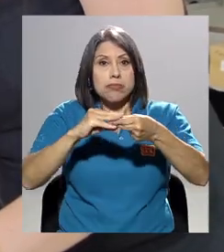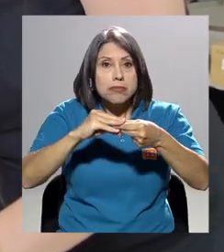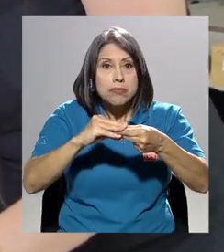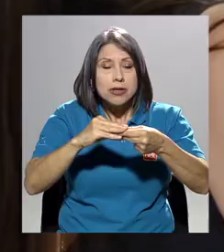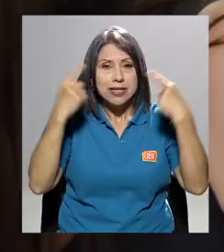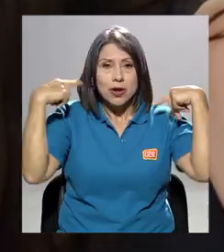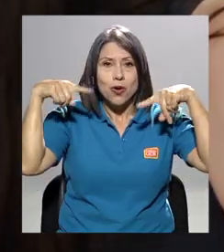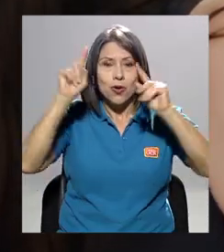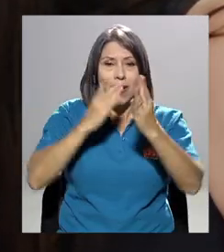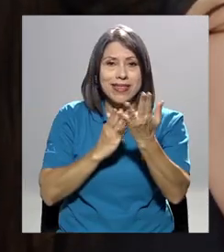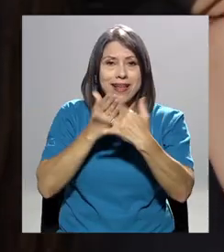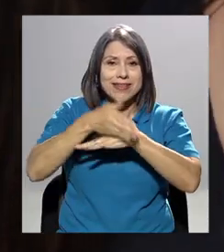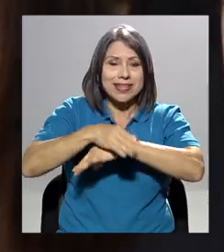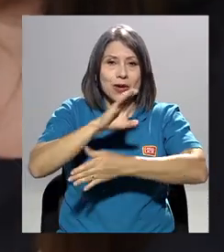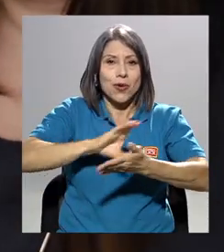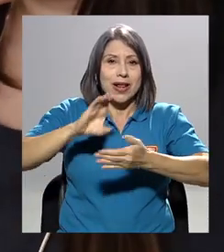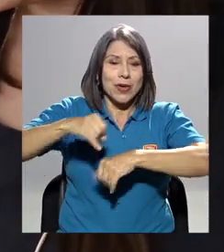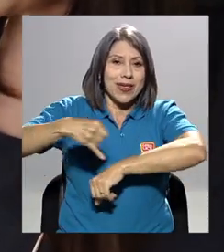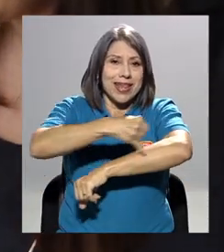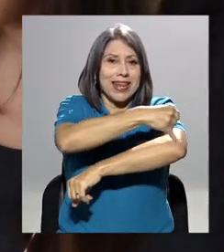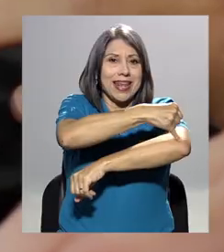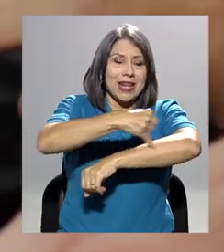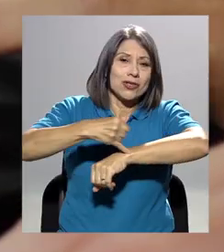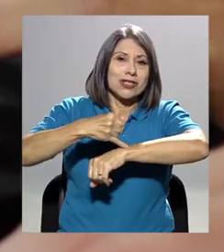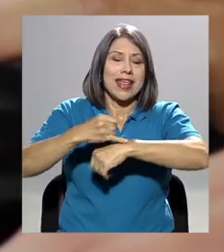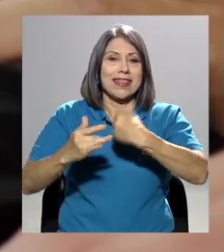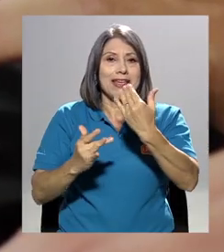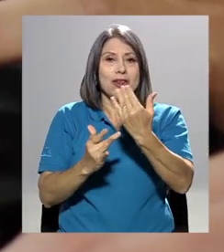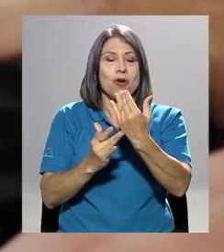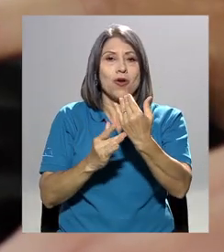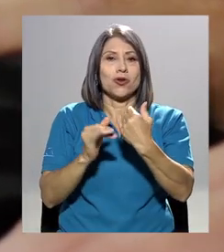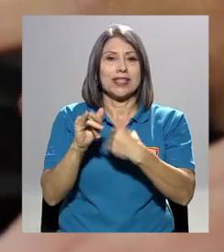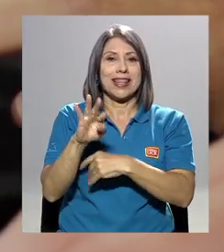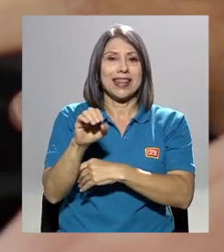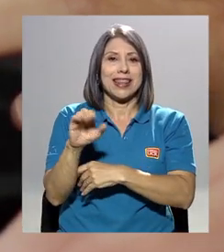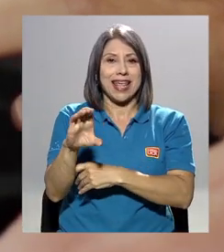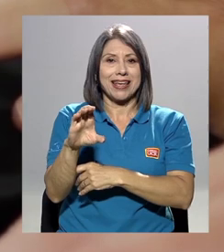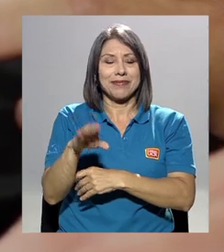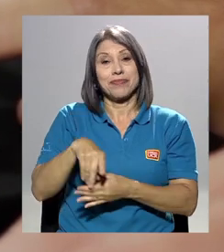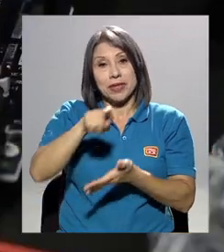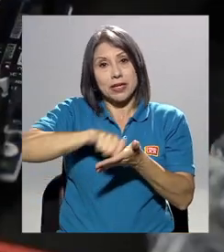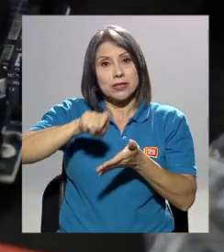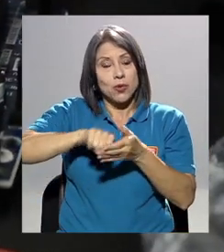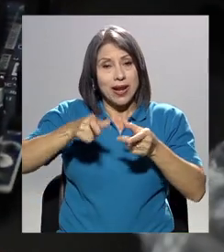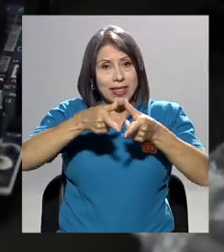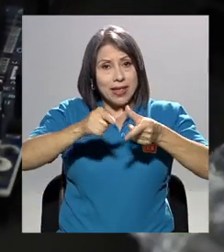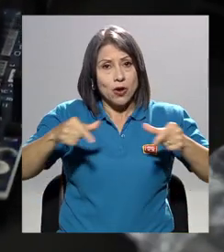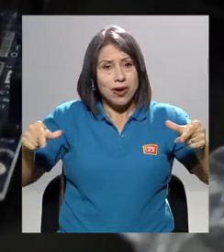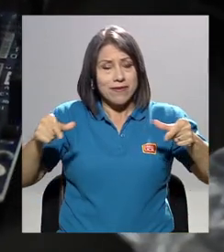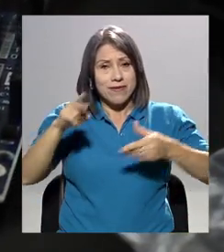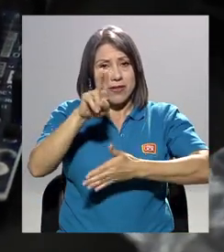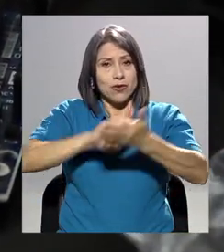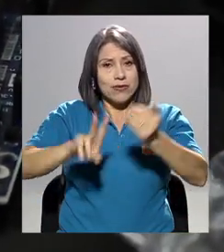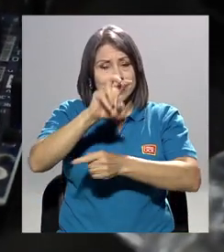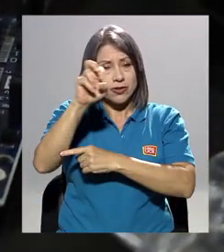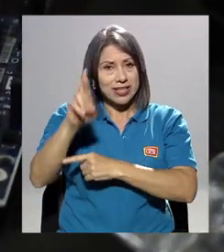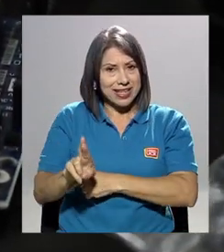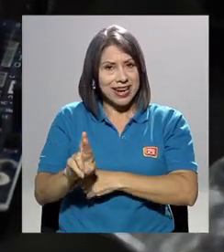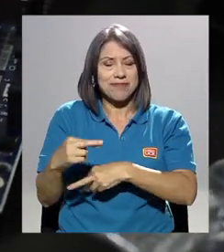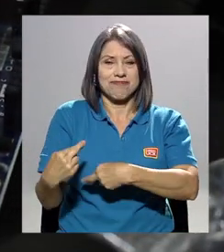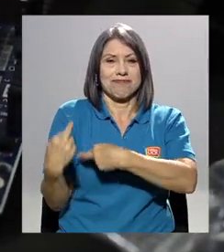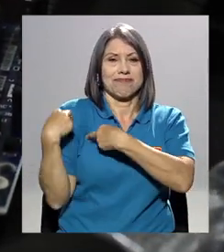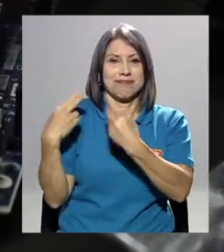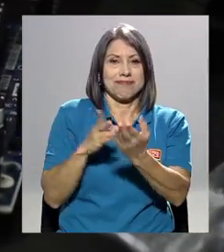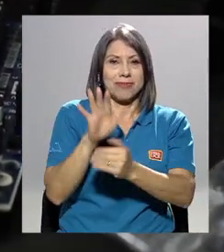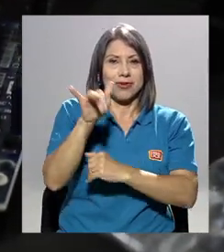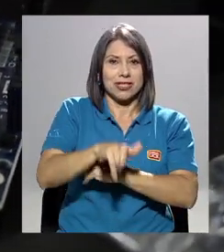través del Colegio de Ingenieros Tecnólogos y TEC. La Escuela de Geografía de la Universidad de Costa Rica es la encargada del